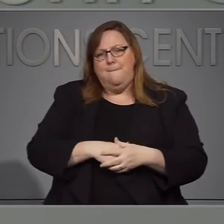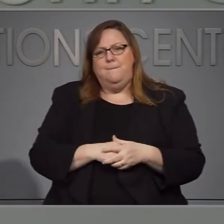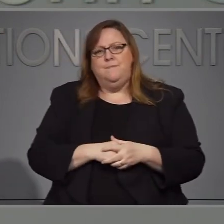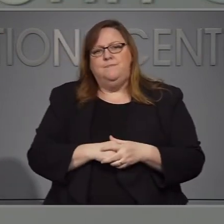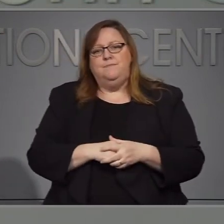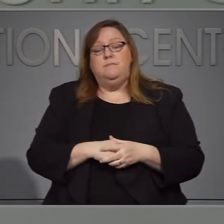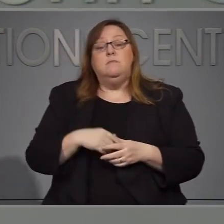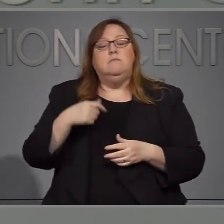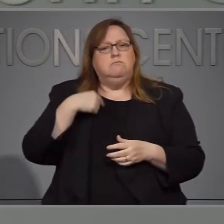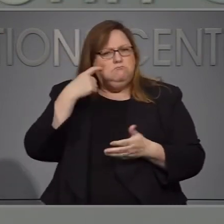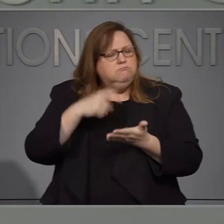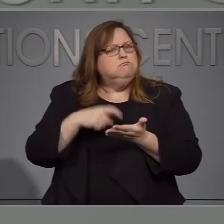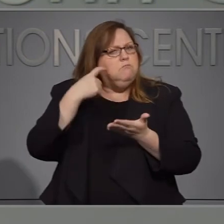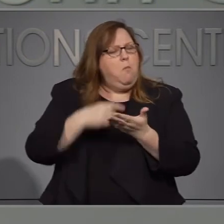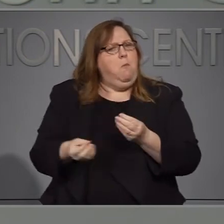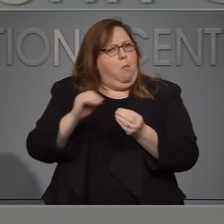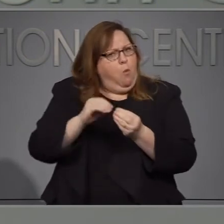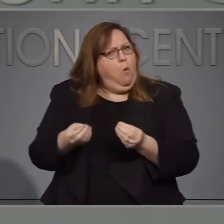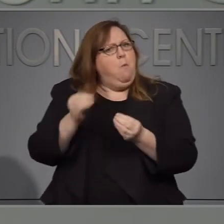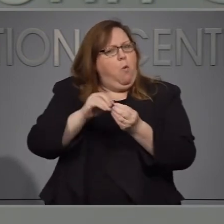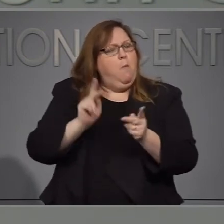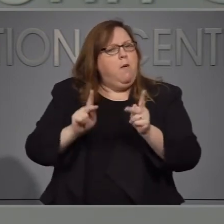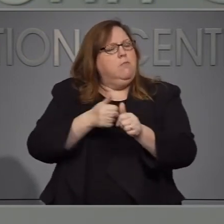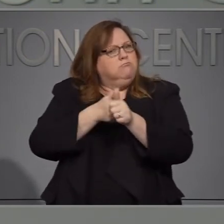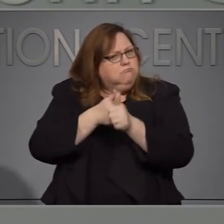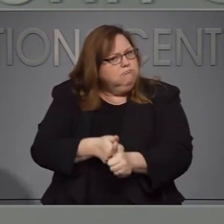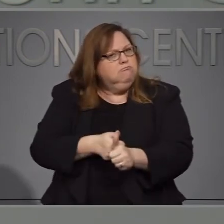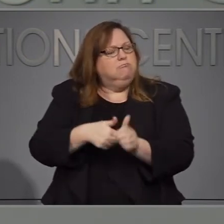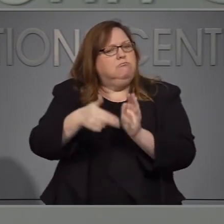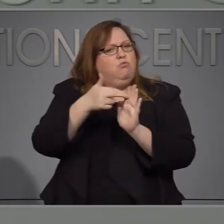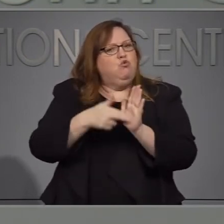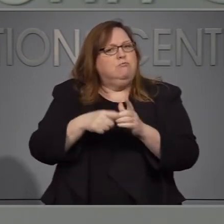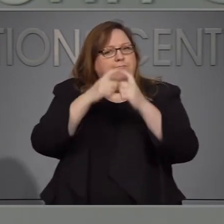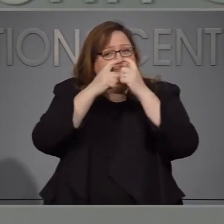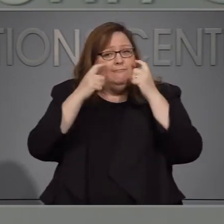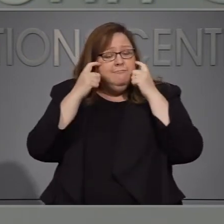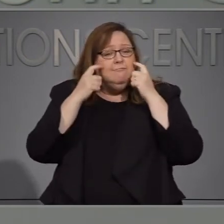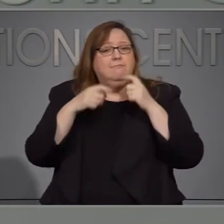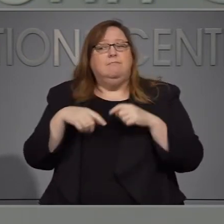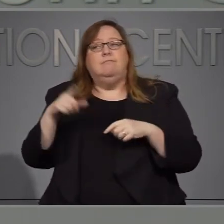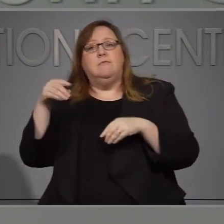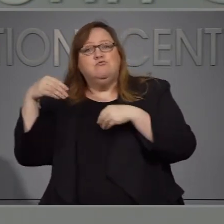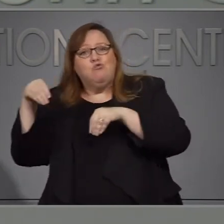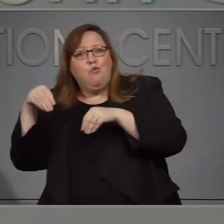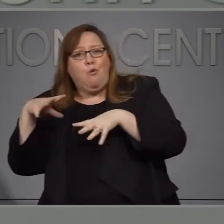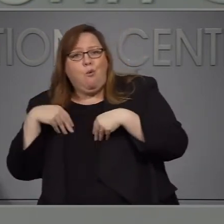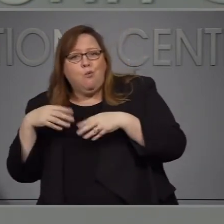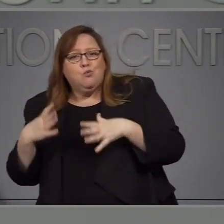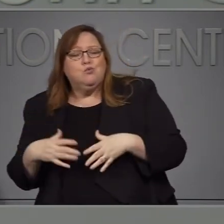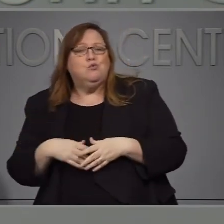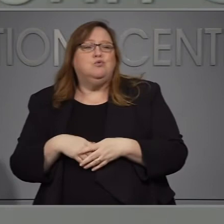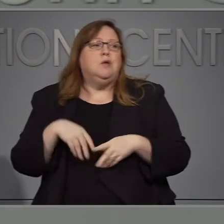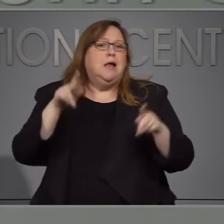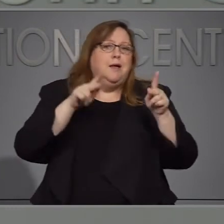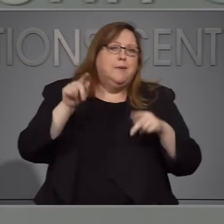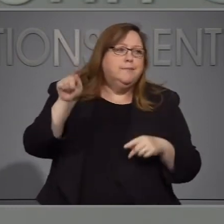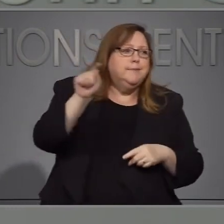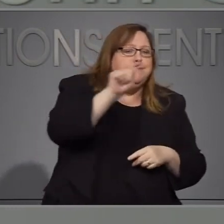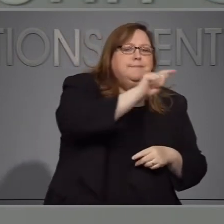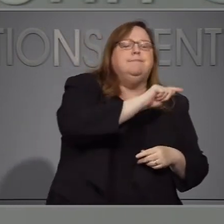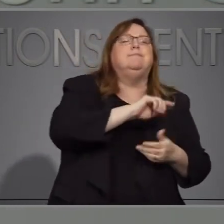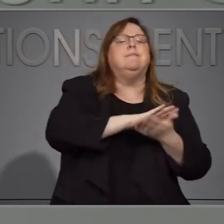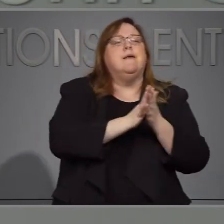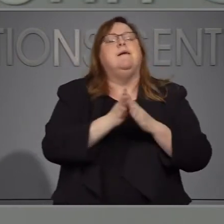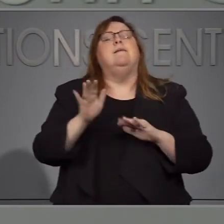mascarillas en todo el estado. Anecdógicamente estamos escuchando que este es el caso y también los comercios lo están